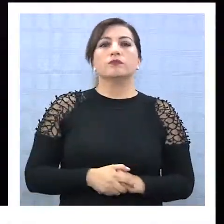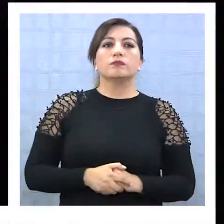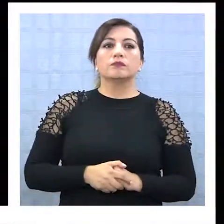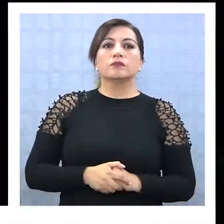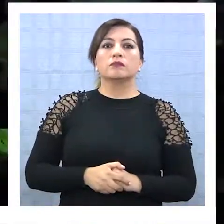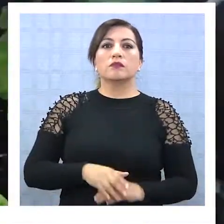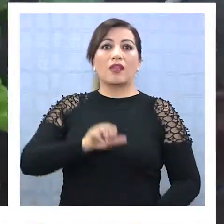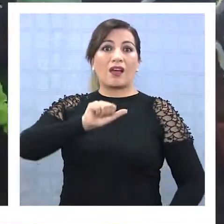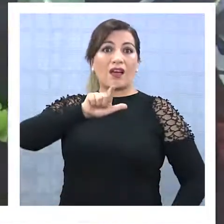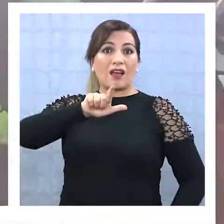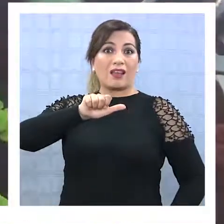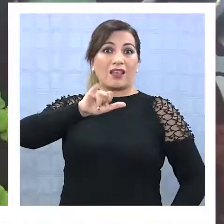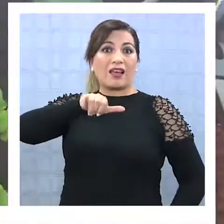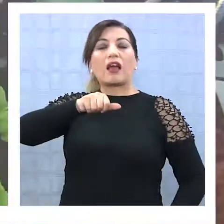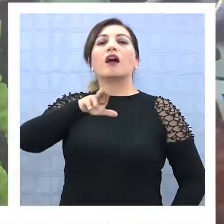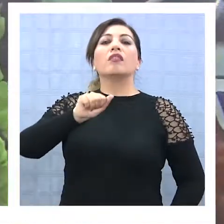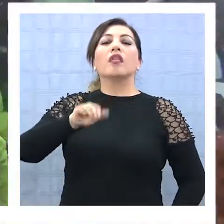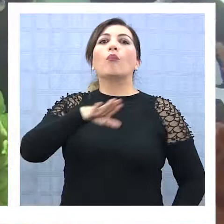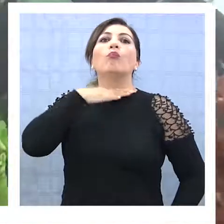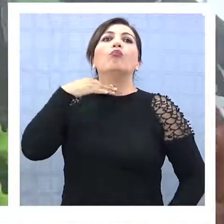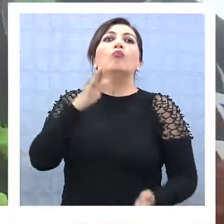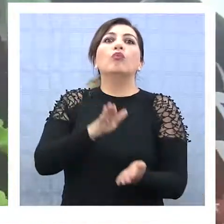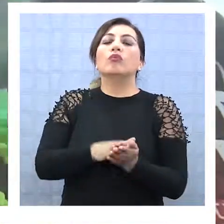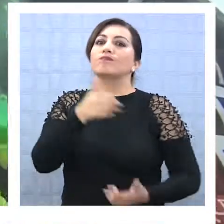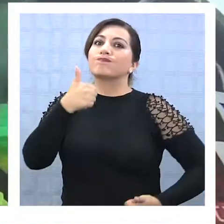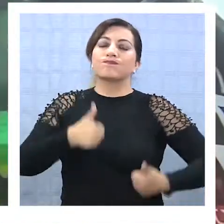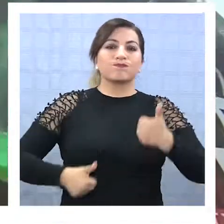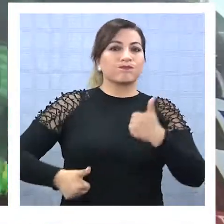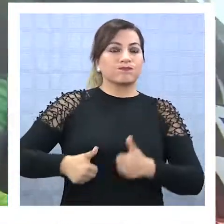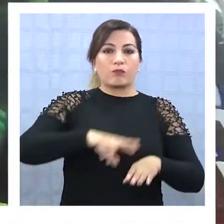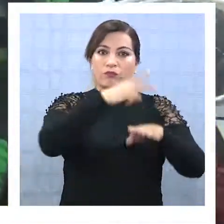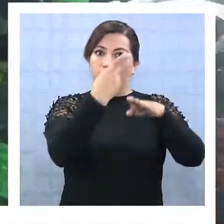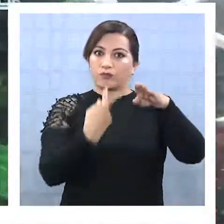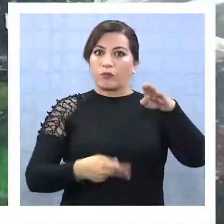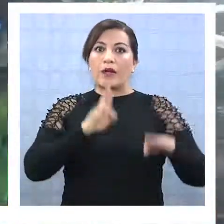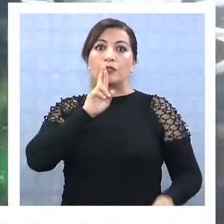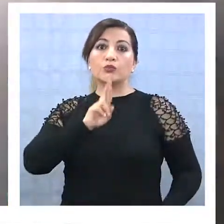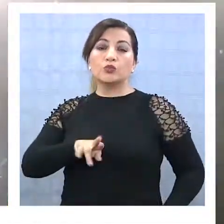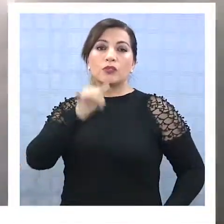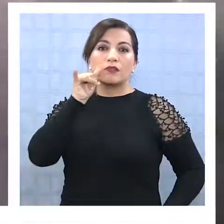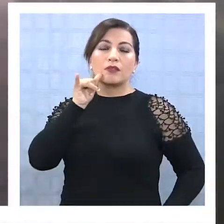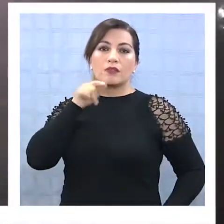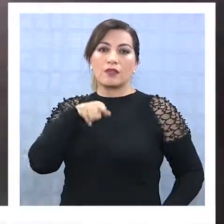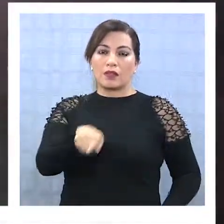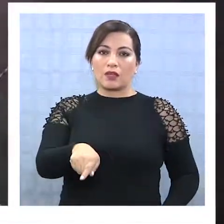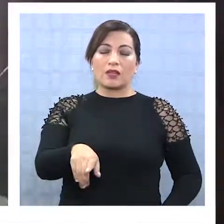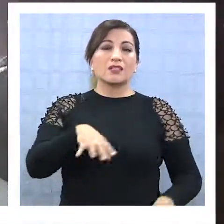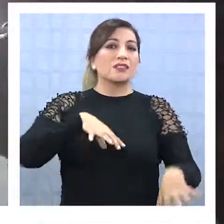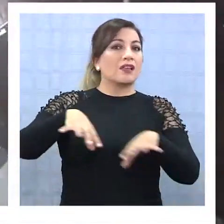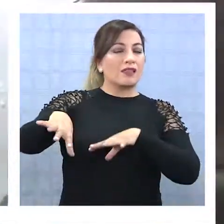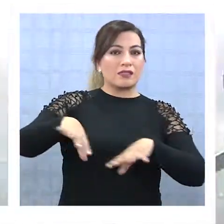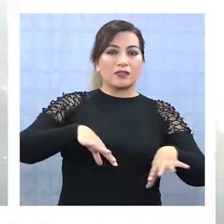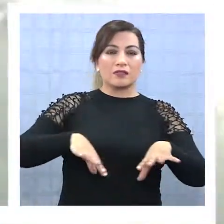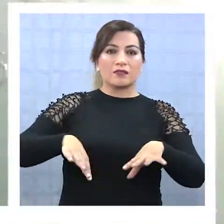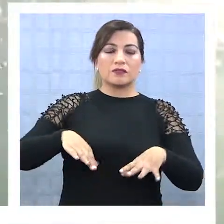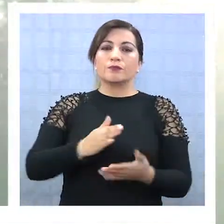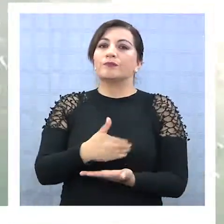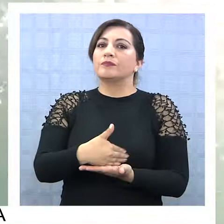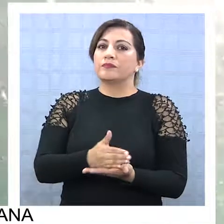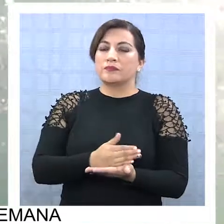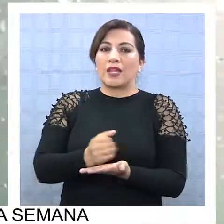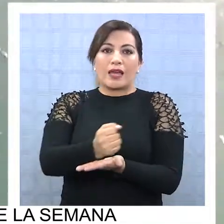Alejandra Donoso murió en plena competencia de buceo al sur de Iquique, torneo organizado por la